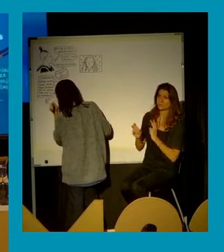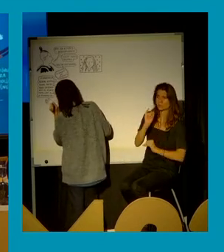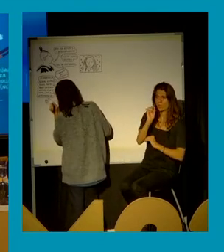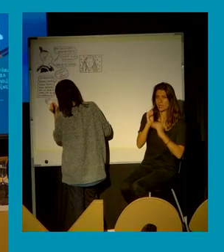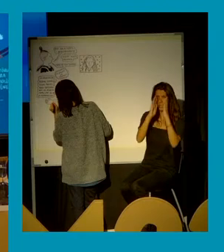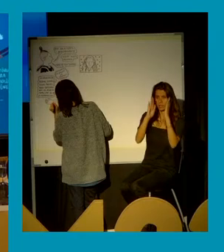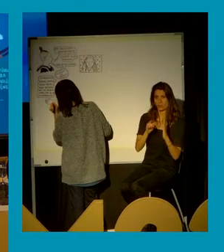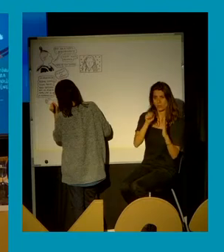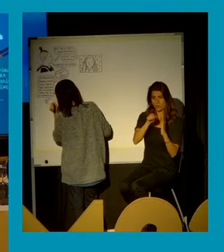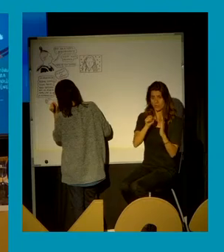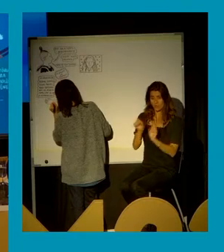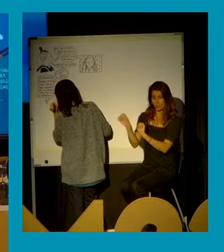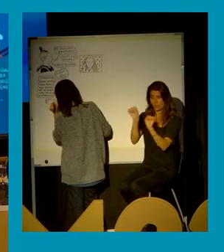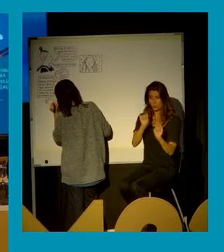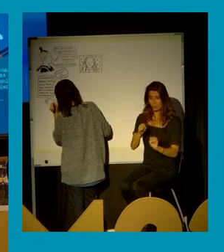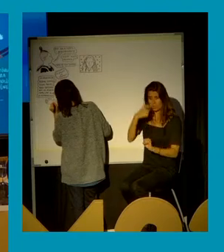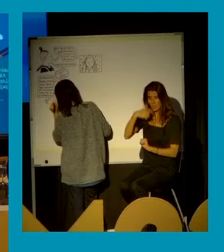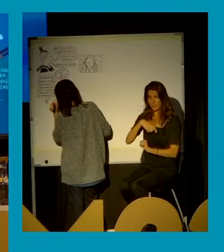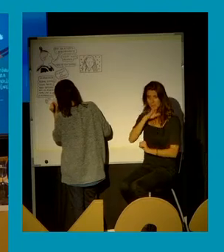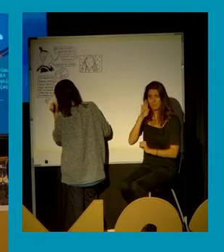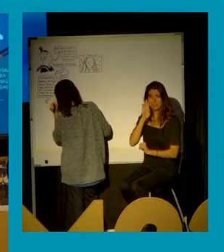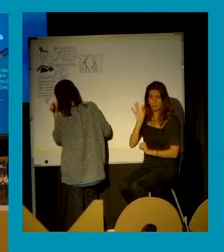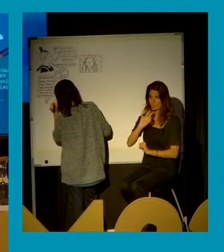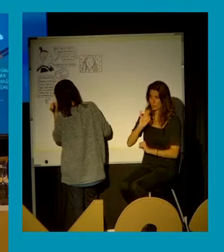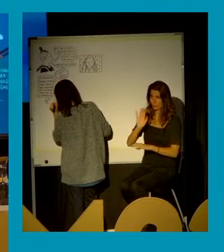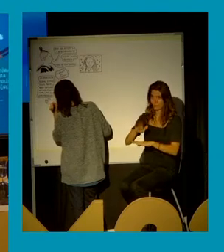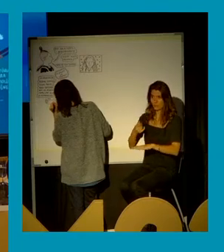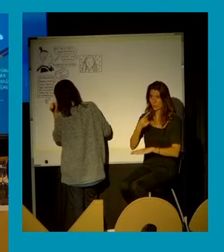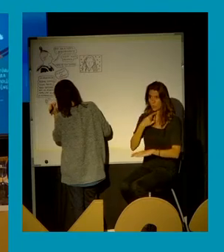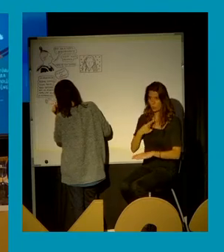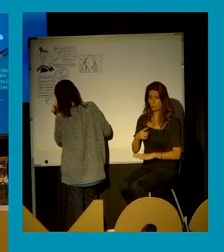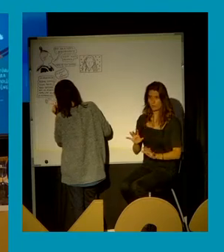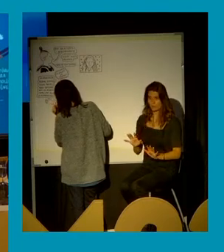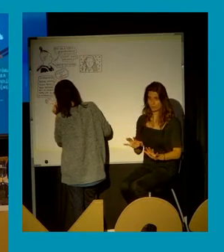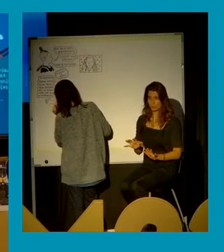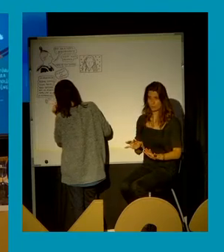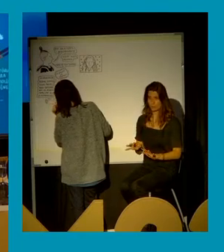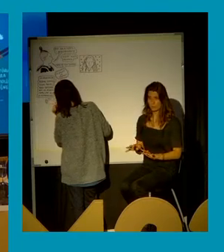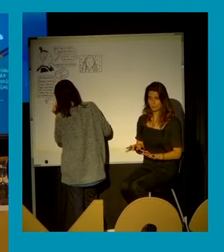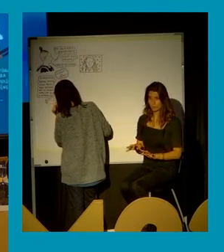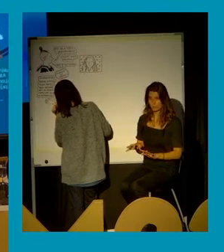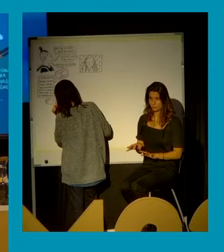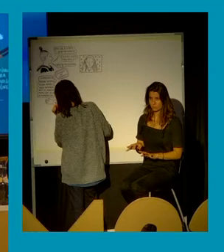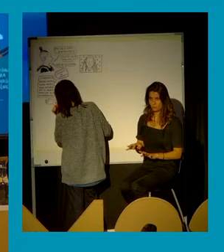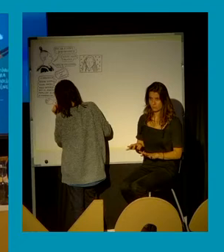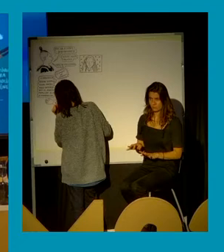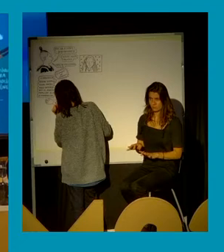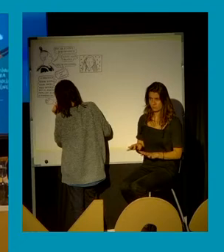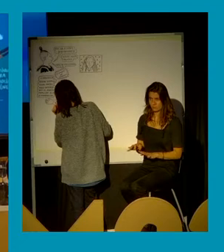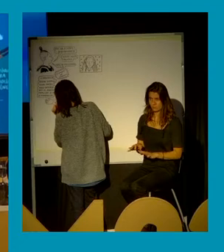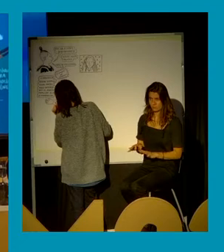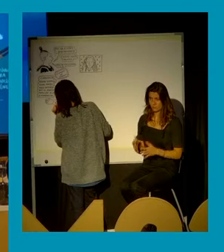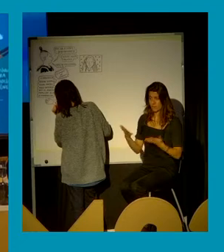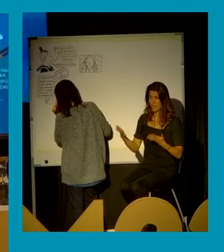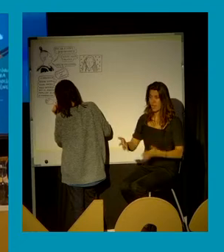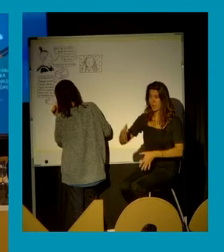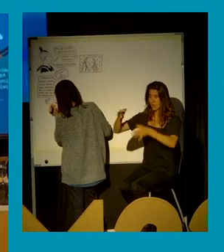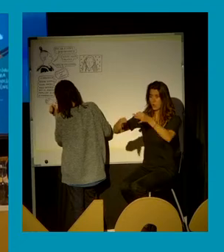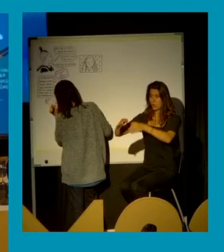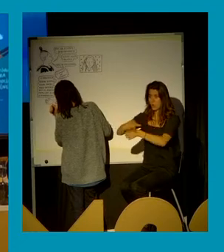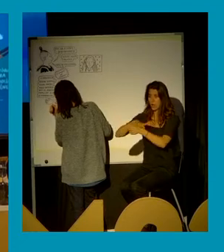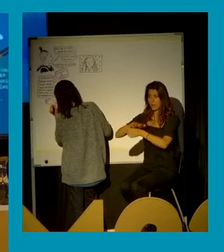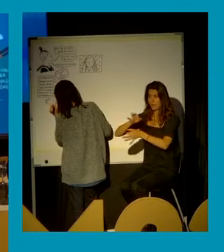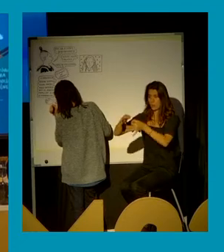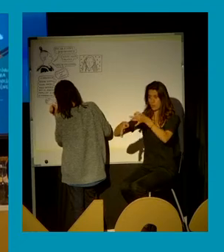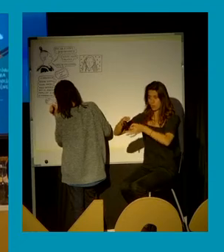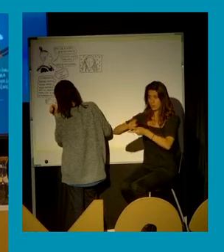la madre protectora, lo que hace es criminalizarla. Y estas son las respuestas judiciales que tenemos cuando